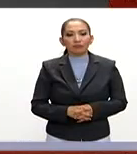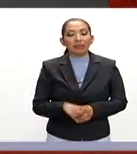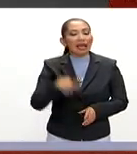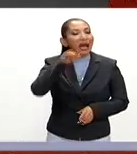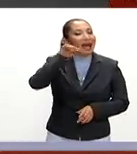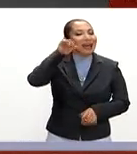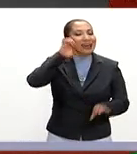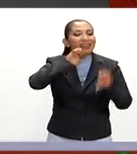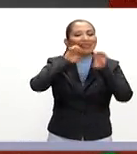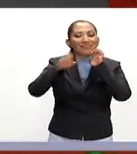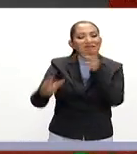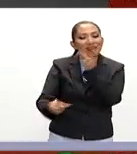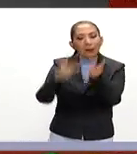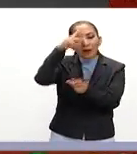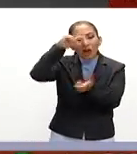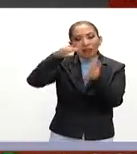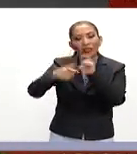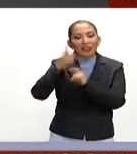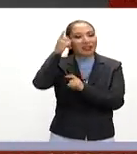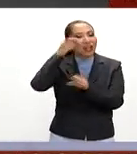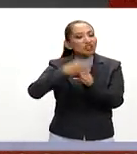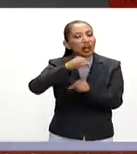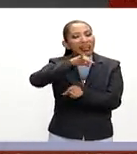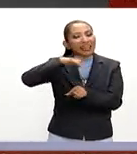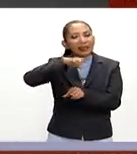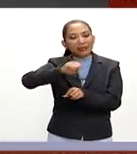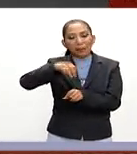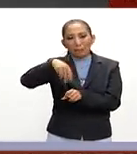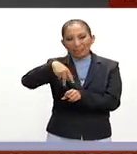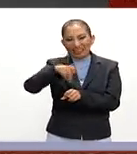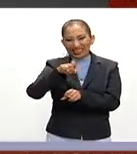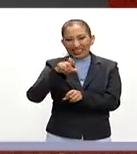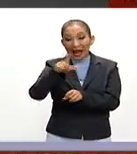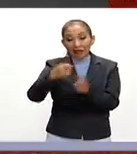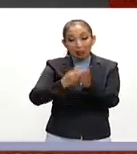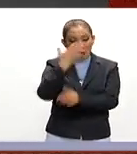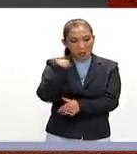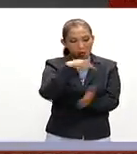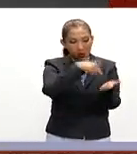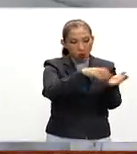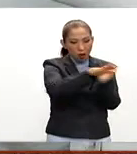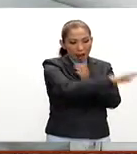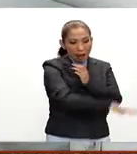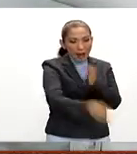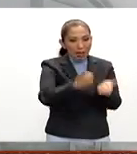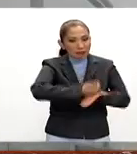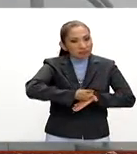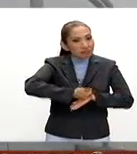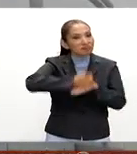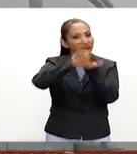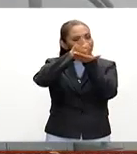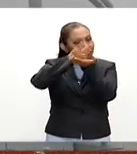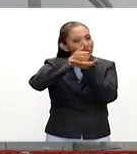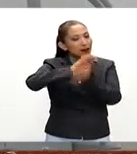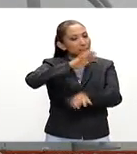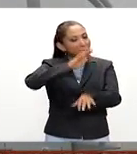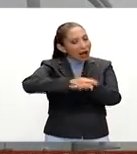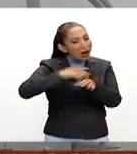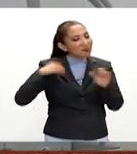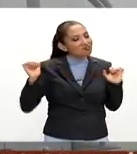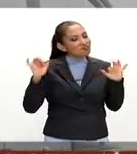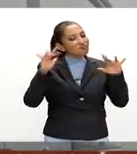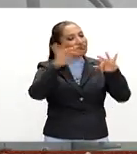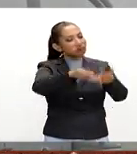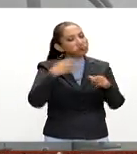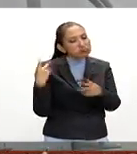ayer en entrevista con México al día el director del IMSS Miquel Arriola informó que esta nueva clínica va a permitir incrementar el número